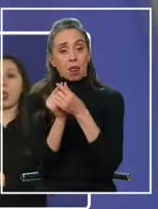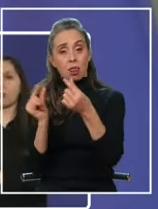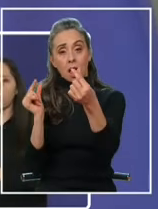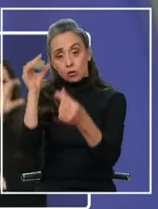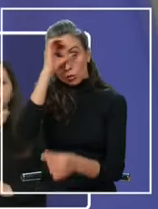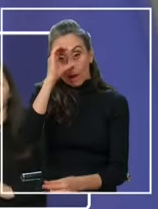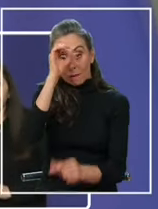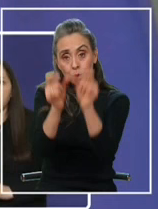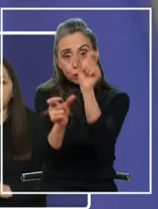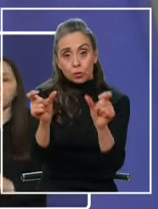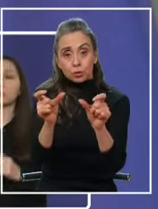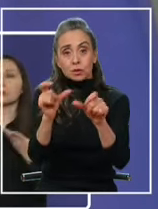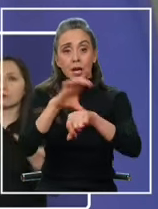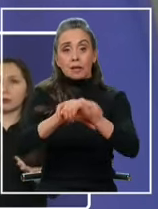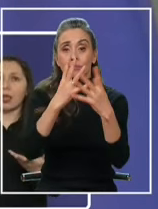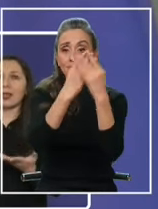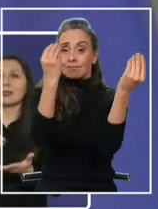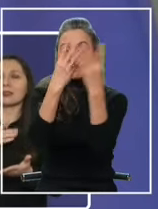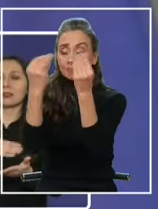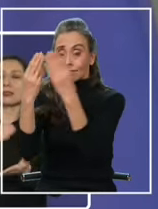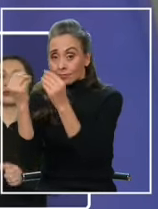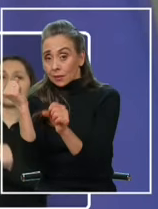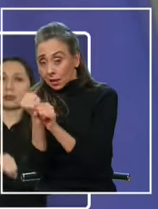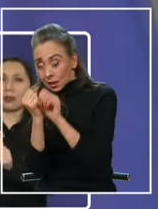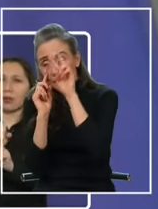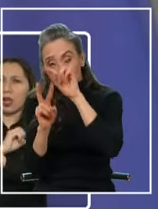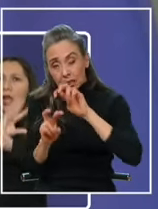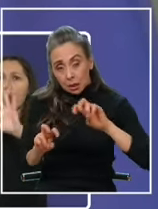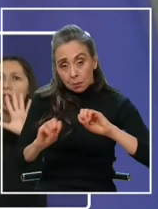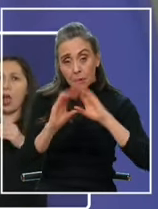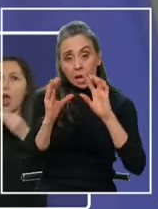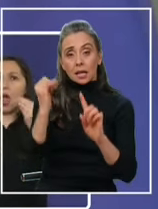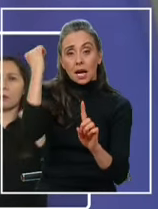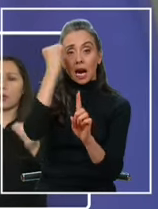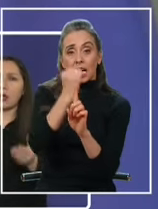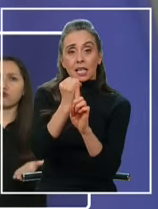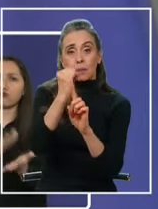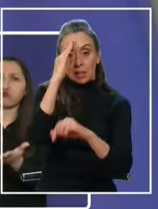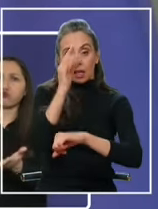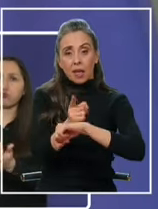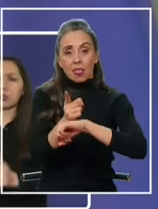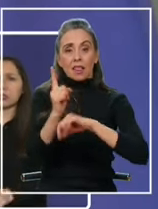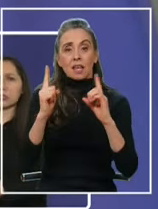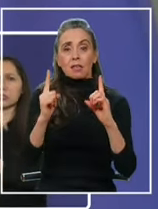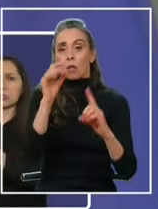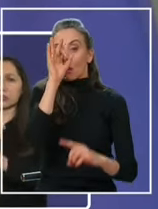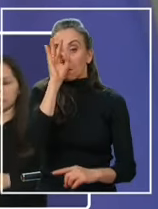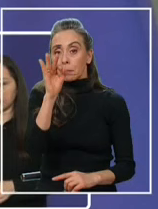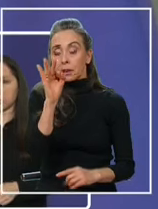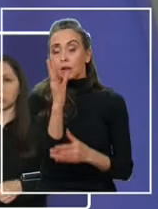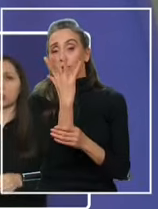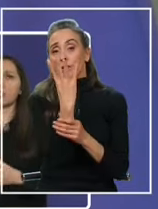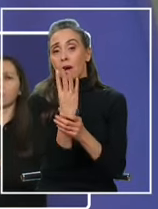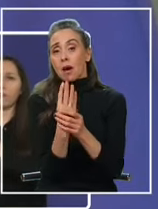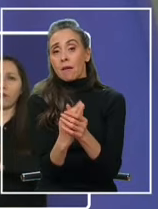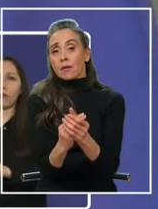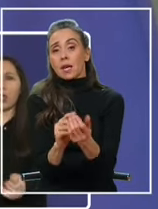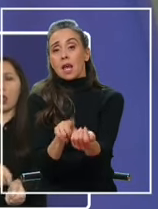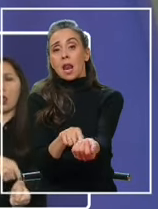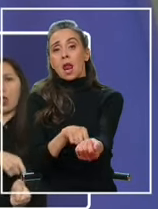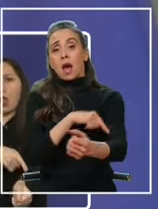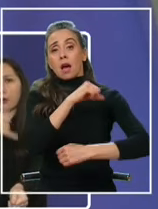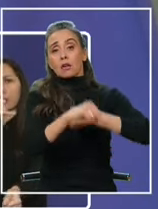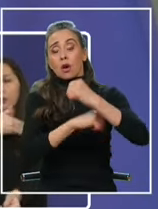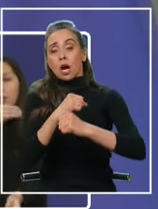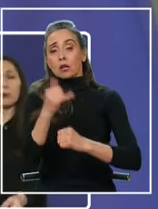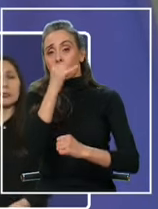de Búsqueda está previsto trabajar para esclarecer los crímenes de la dictadura de Pinochet y acabar con la larga fase